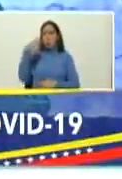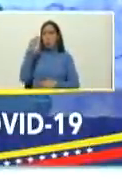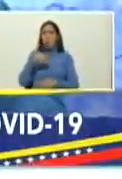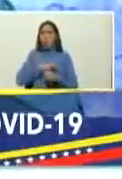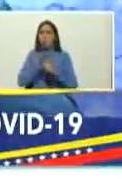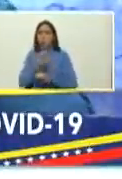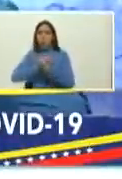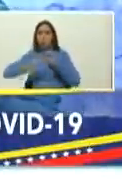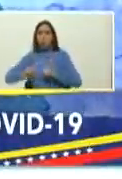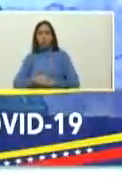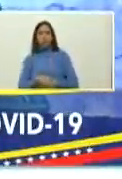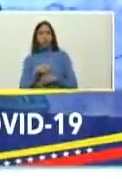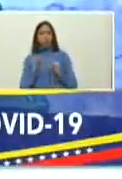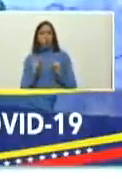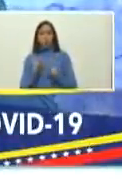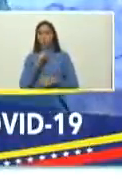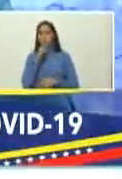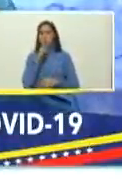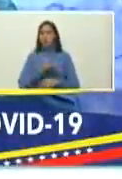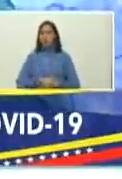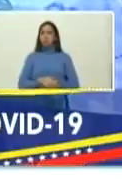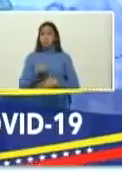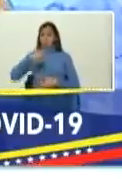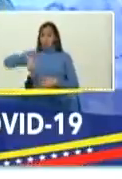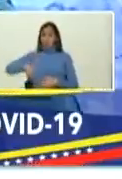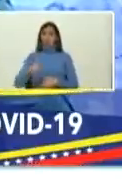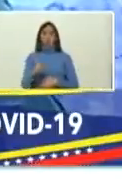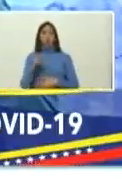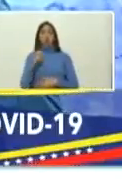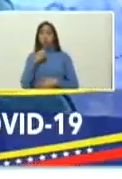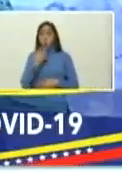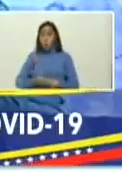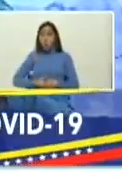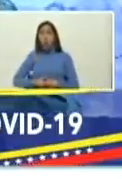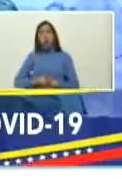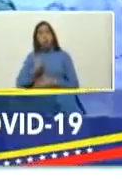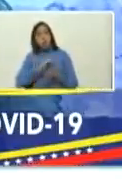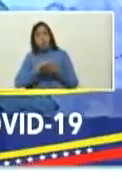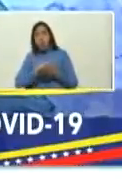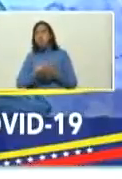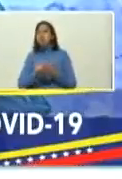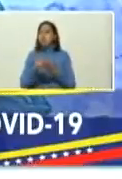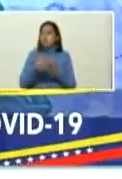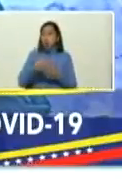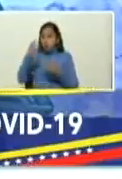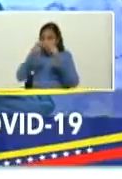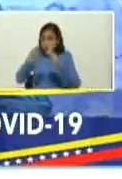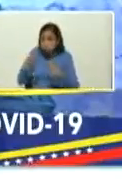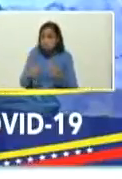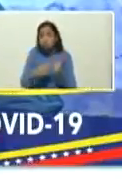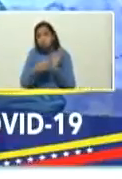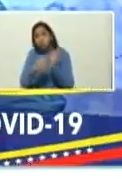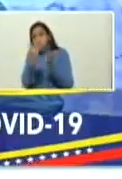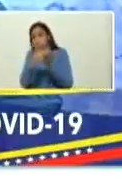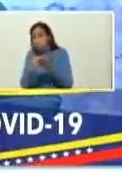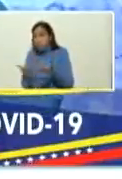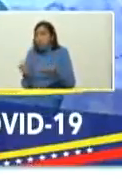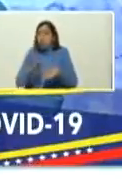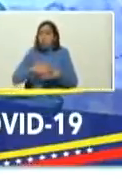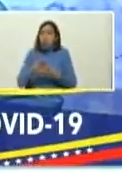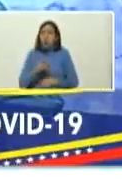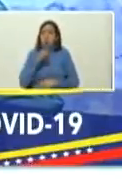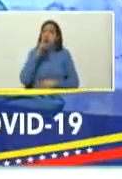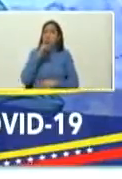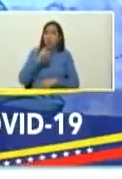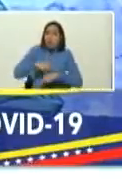es una cosa cruel alguien de ustedes que son buenos escritores debería escribir sobre esto investigar cruel que en